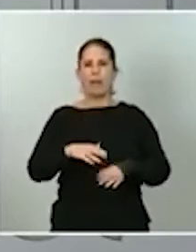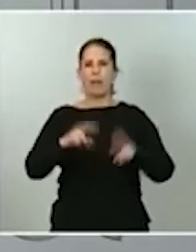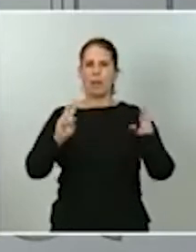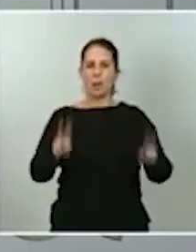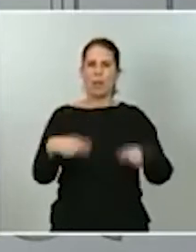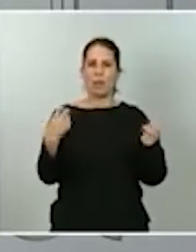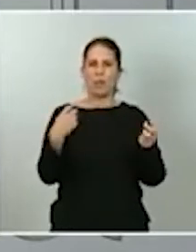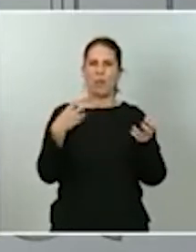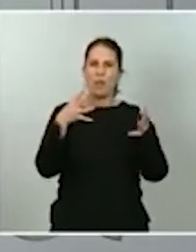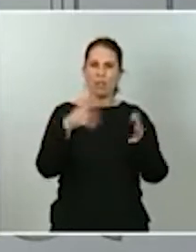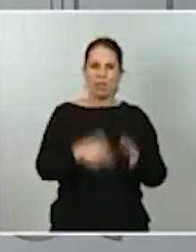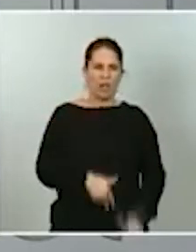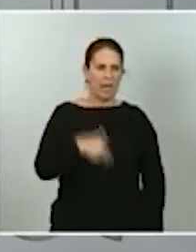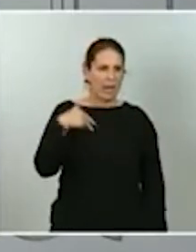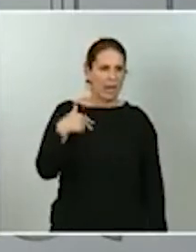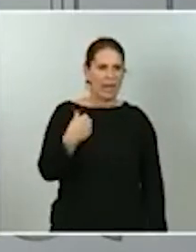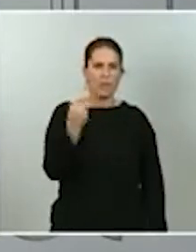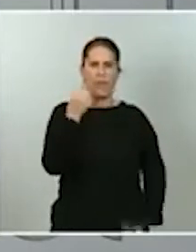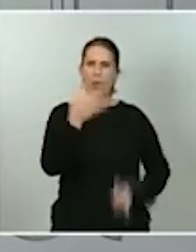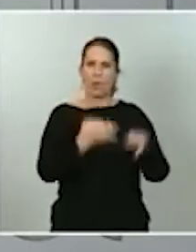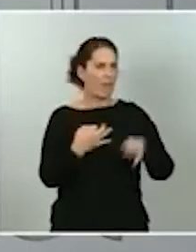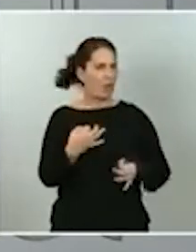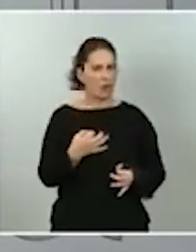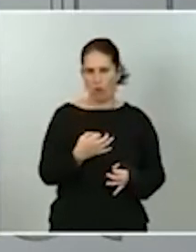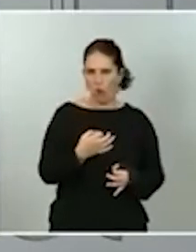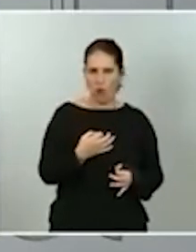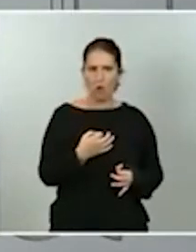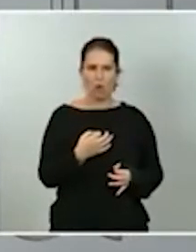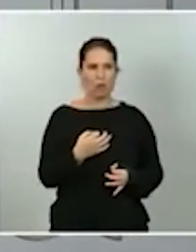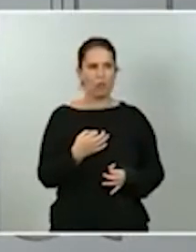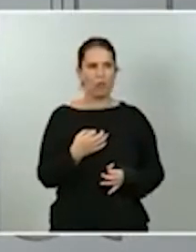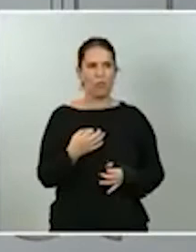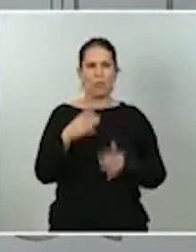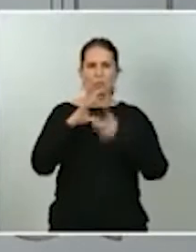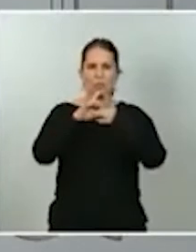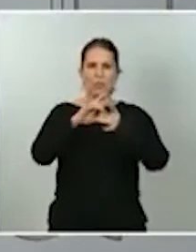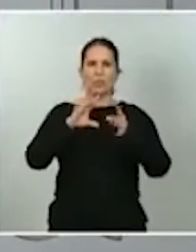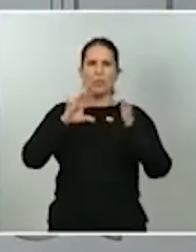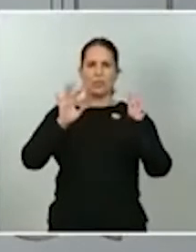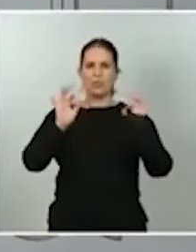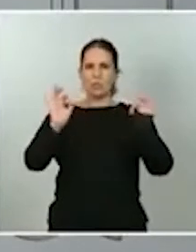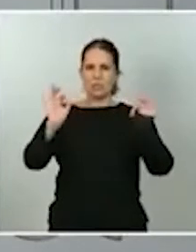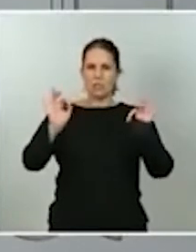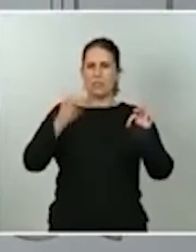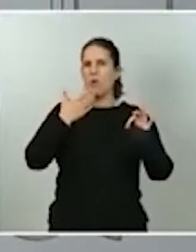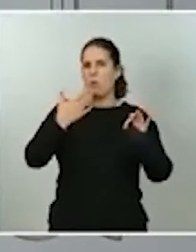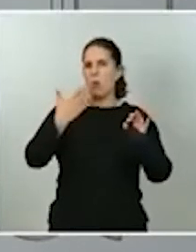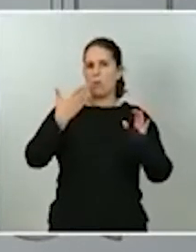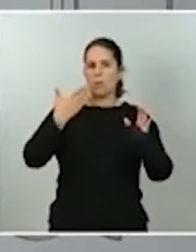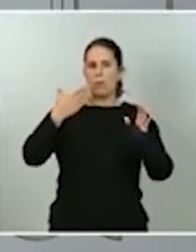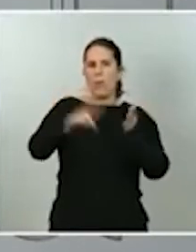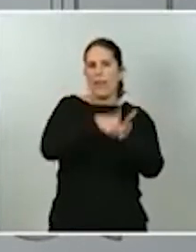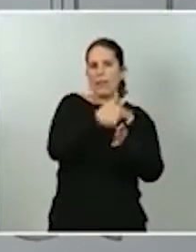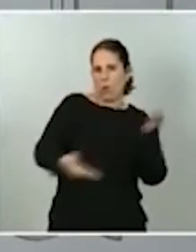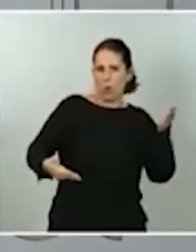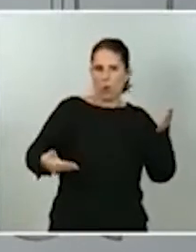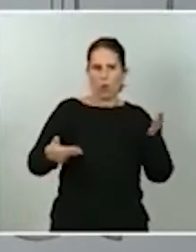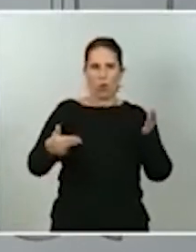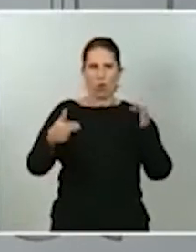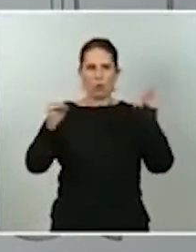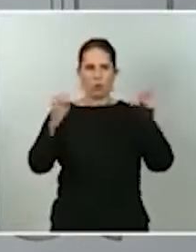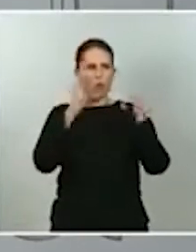General del Poder Judicial, una suerte de veto que no está contemplada en nuestra Constitución, que no tiene nada que ver con nuestro